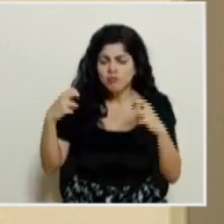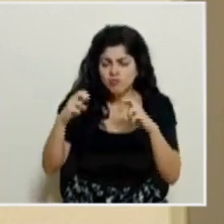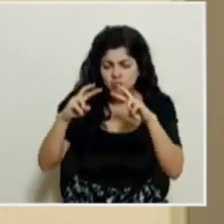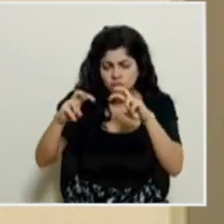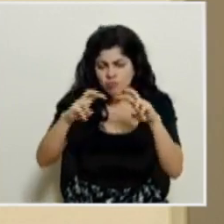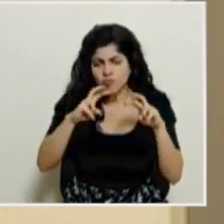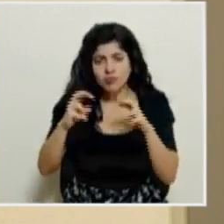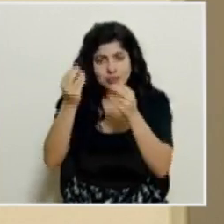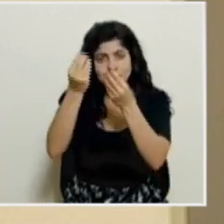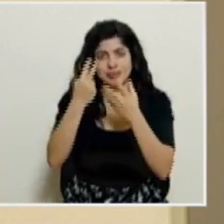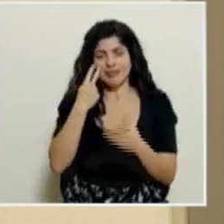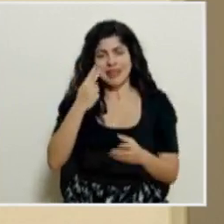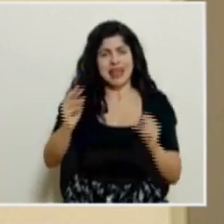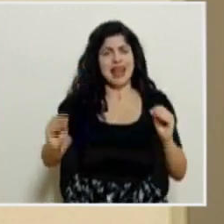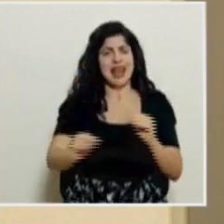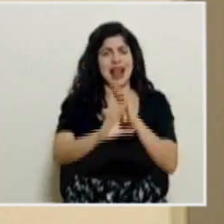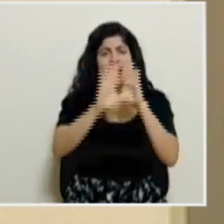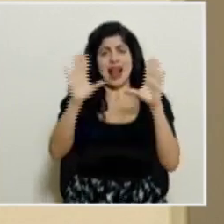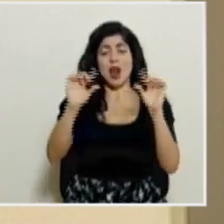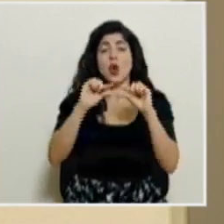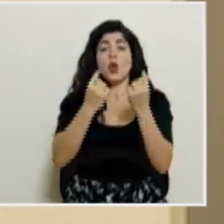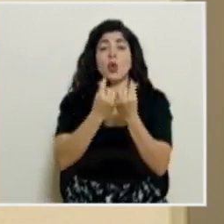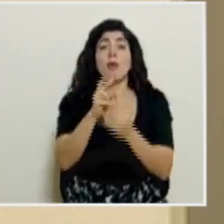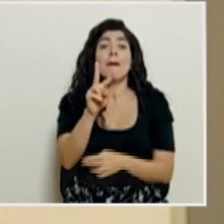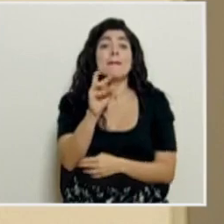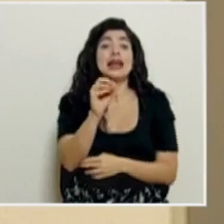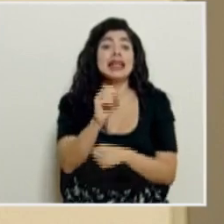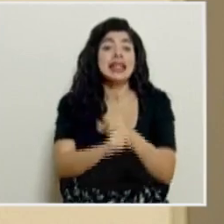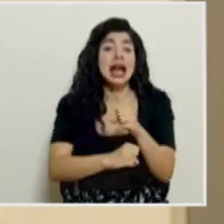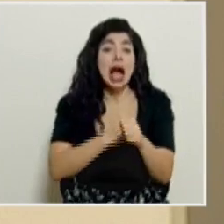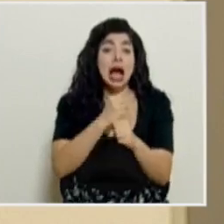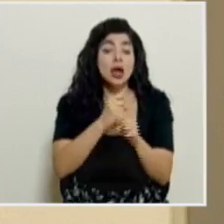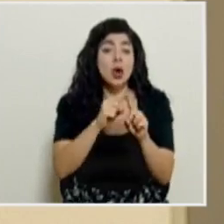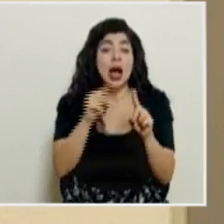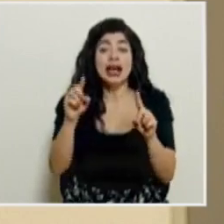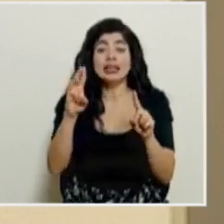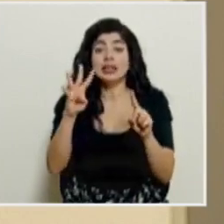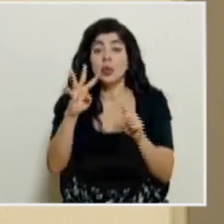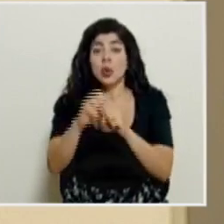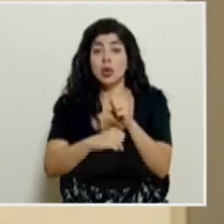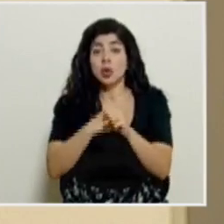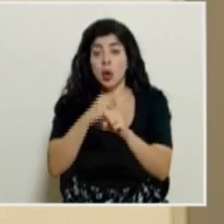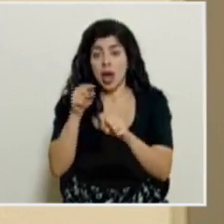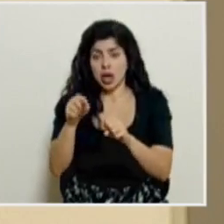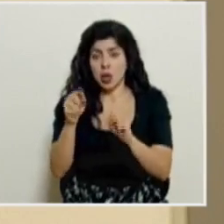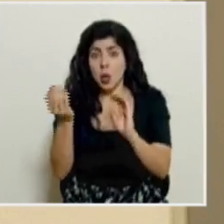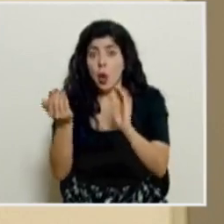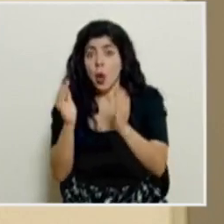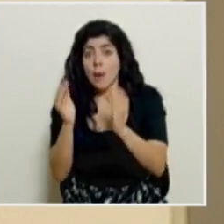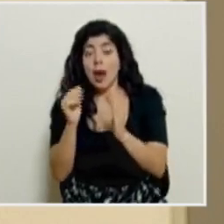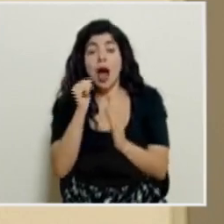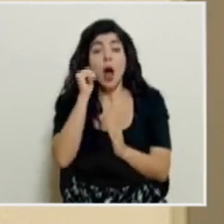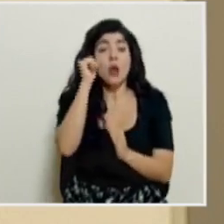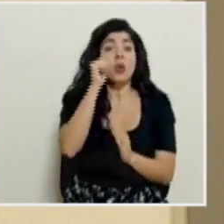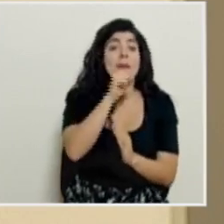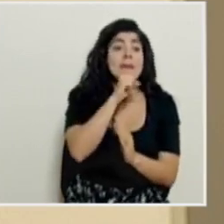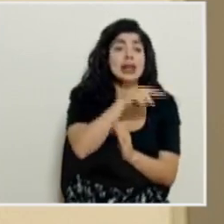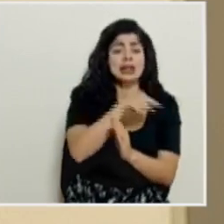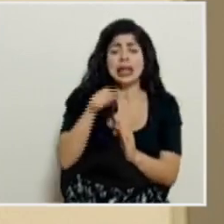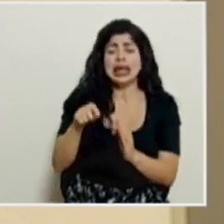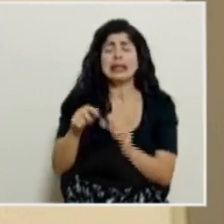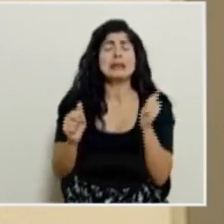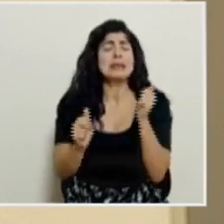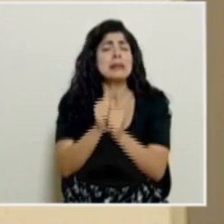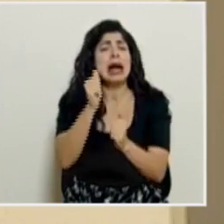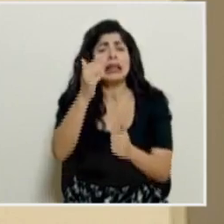en donde se ve claramente que el grupo de 20 años a 64 años, en comparación con los adultos mayores, es el que más